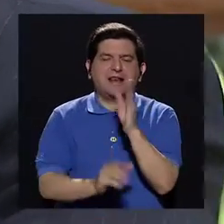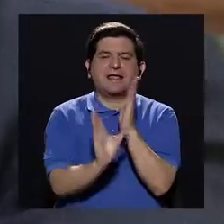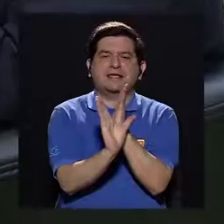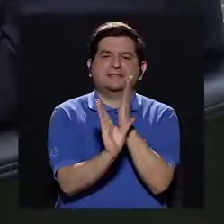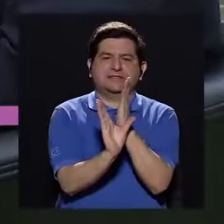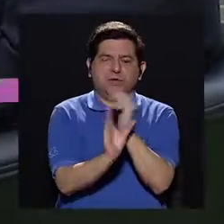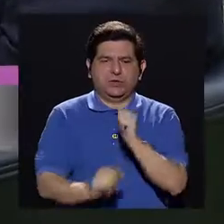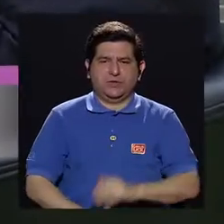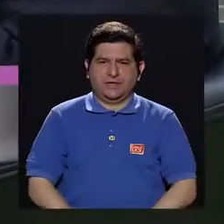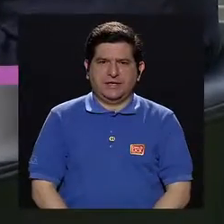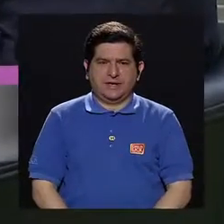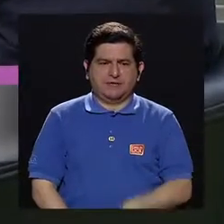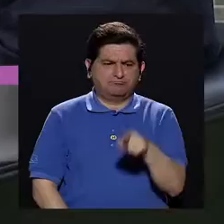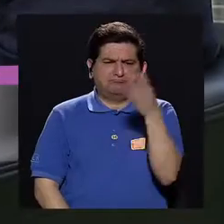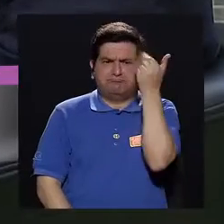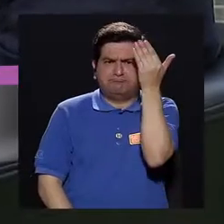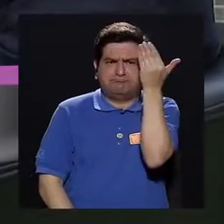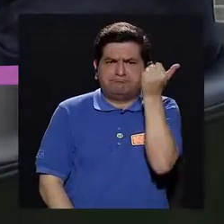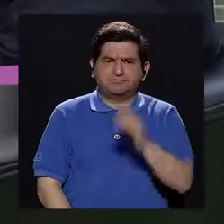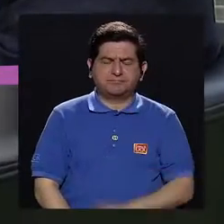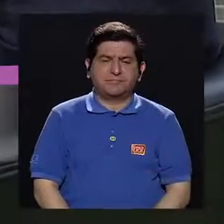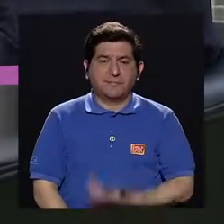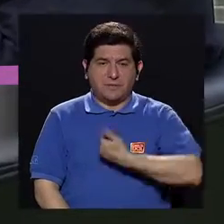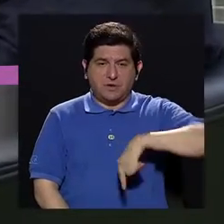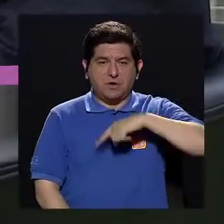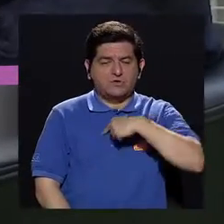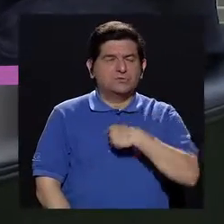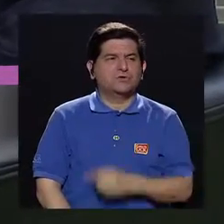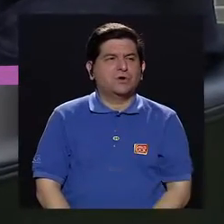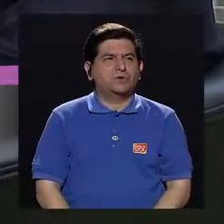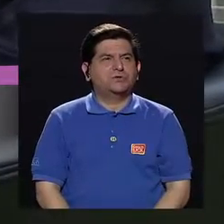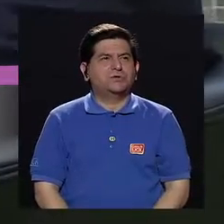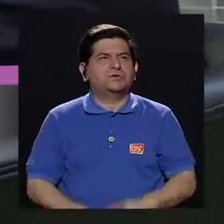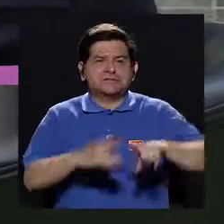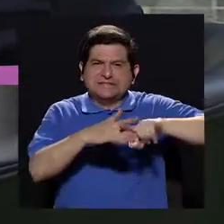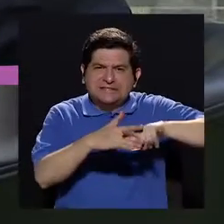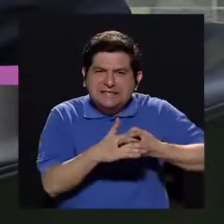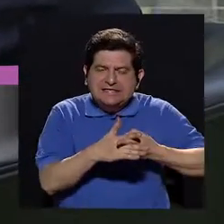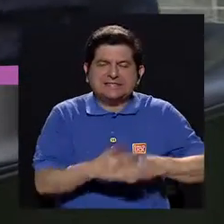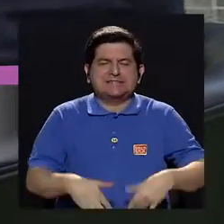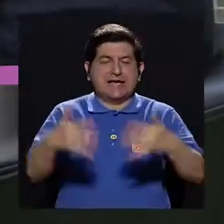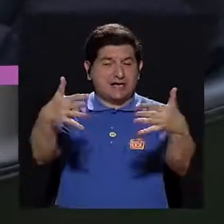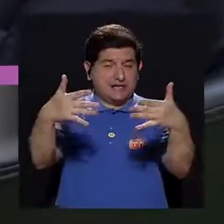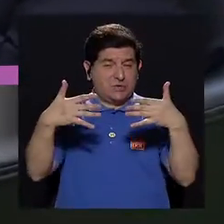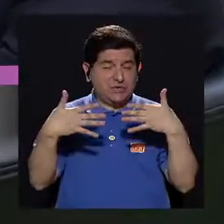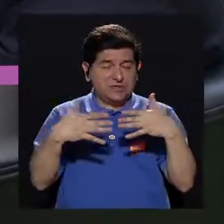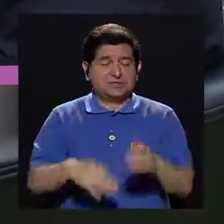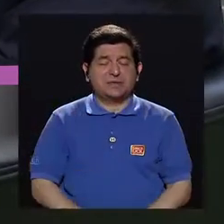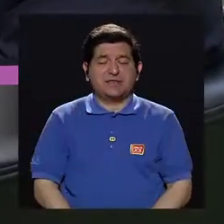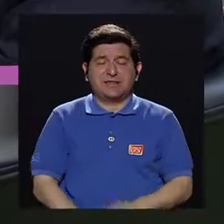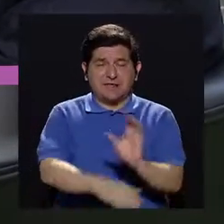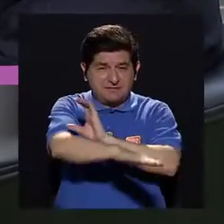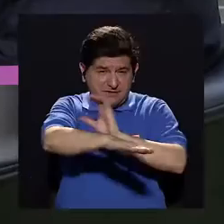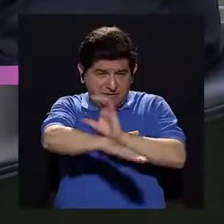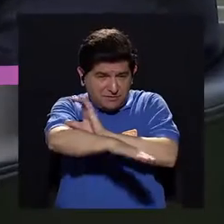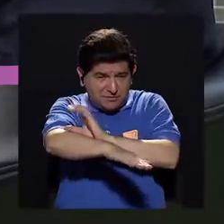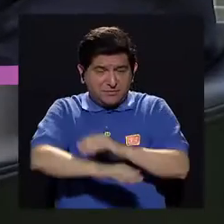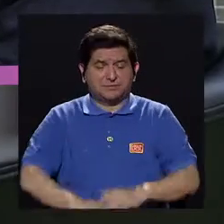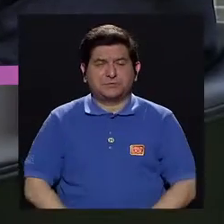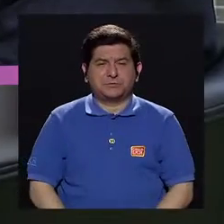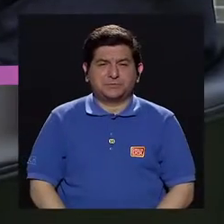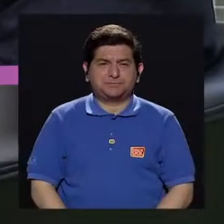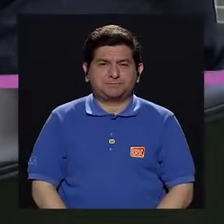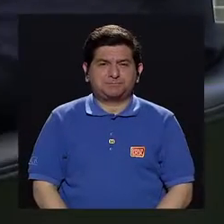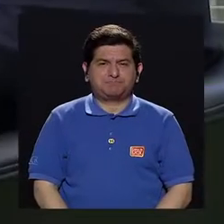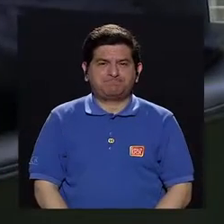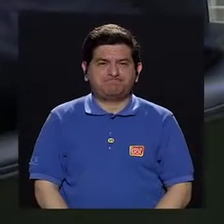psicología. Esto porque, vamos a ver, para iniciar con un expediente digital, eso